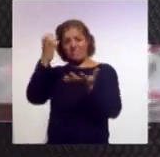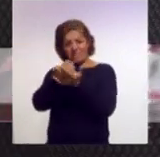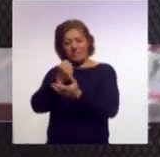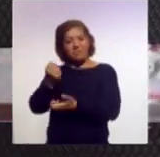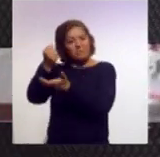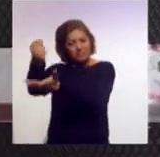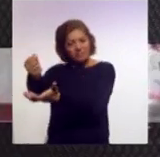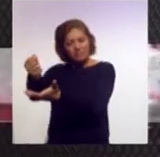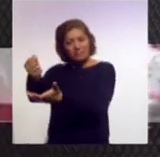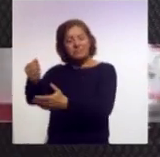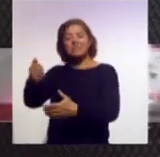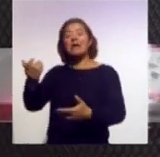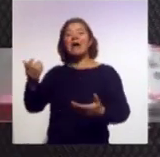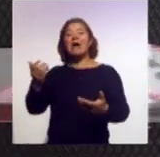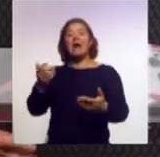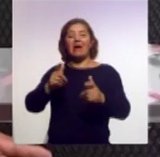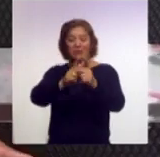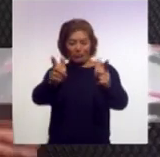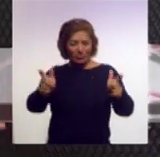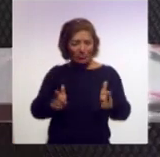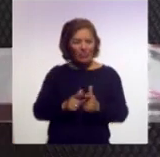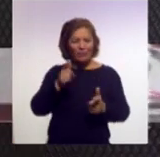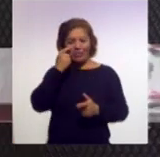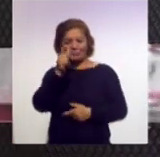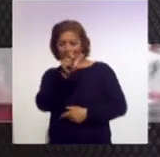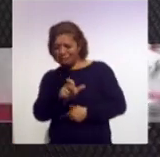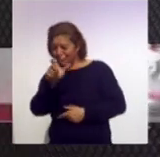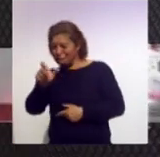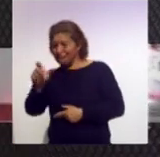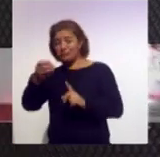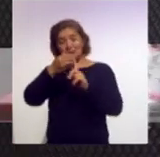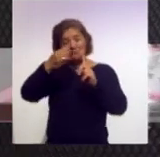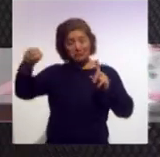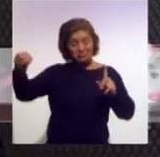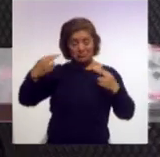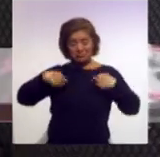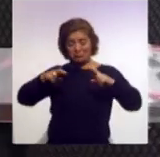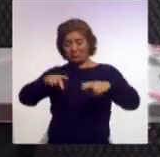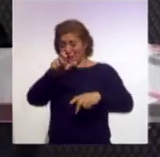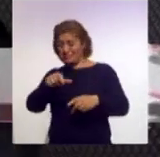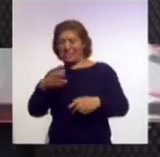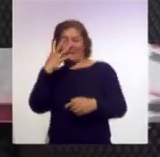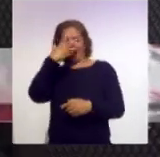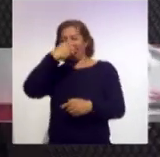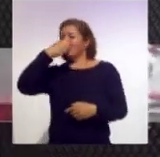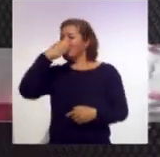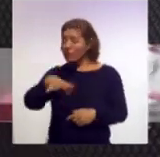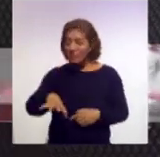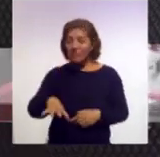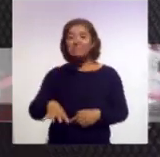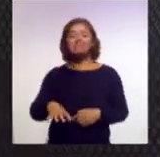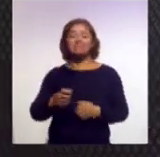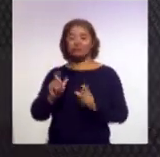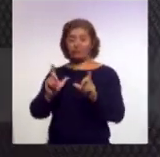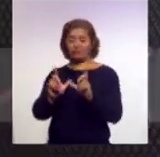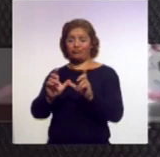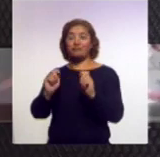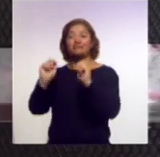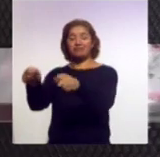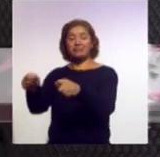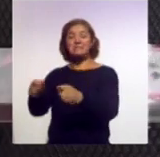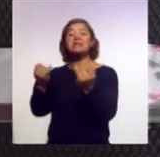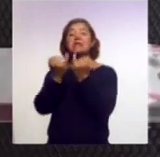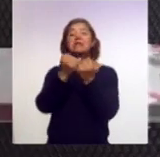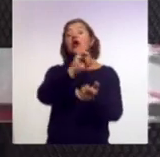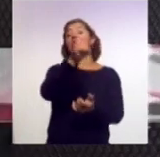camada pues más vistosa, representativa y ordenada en el desfile, pero también otro premio económico y un estímulo